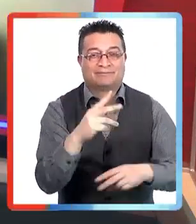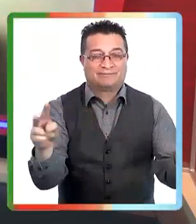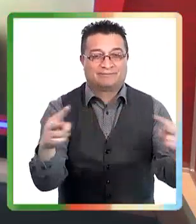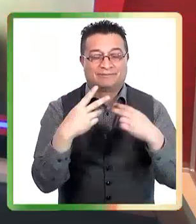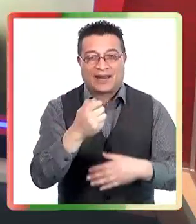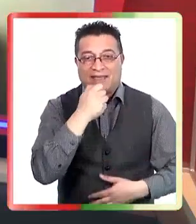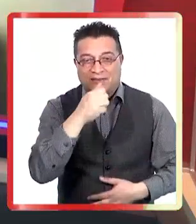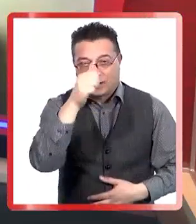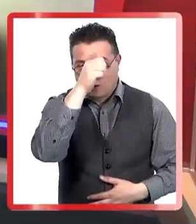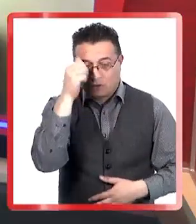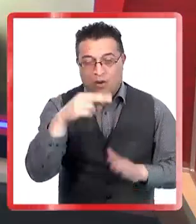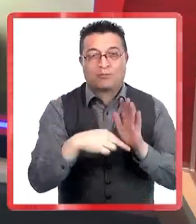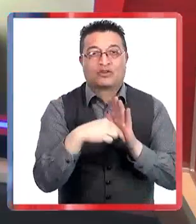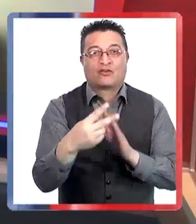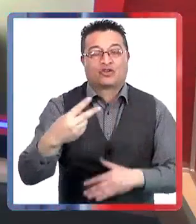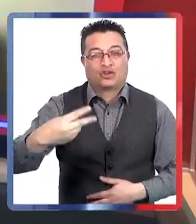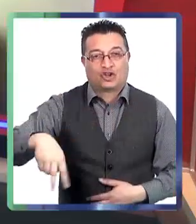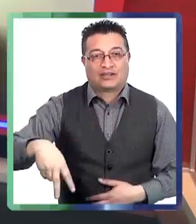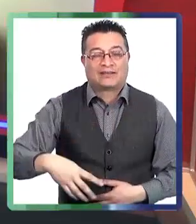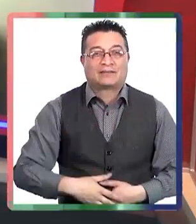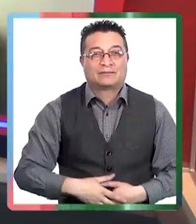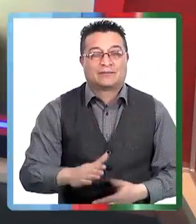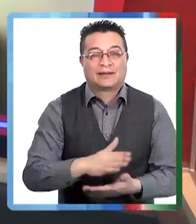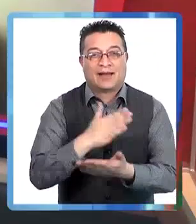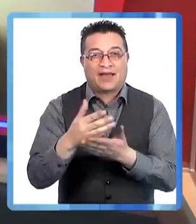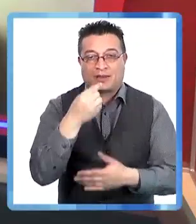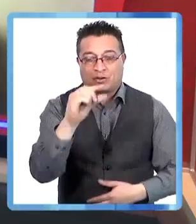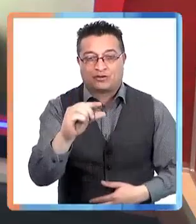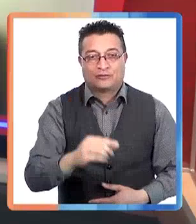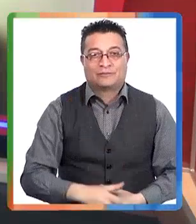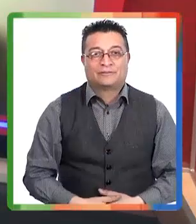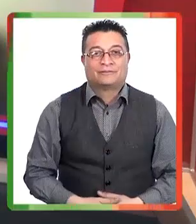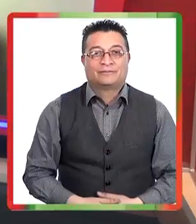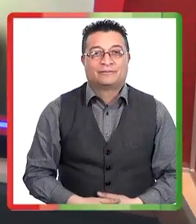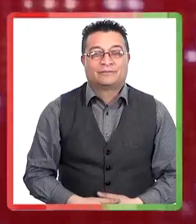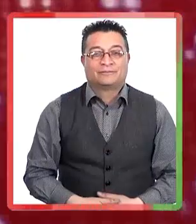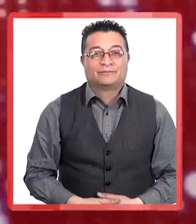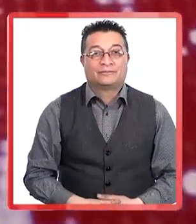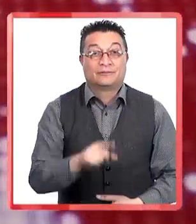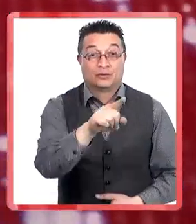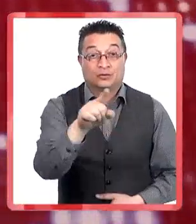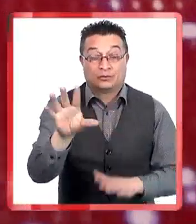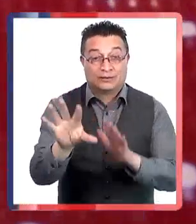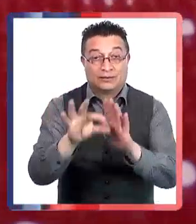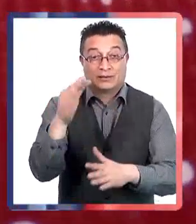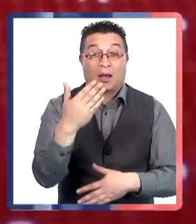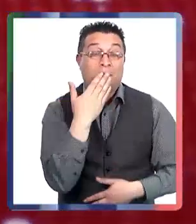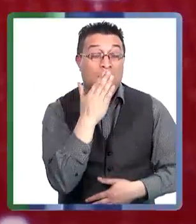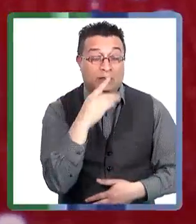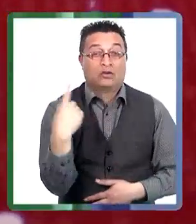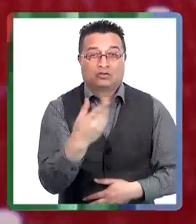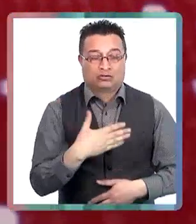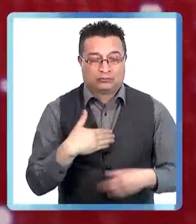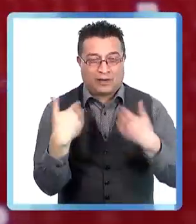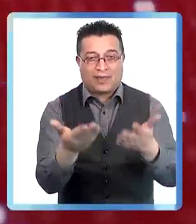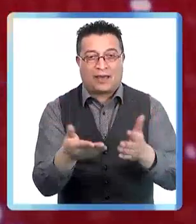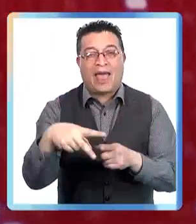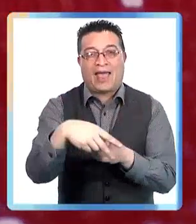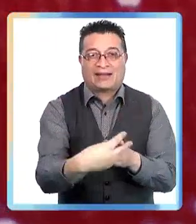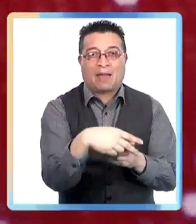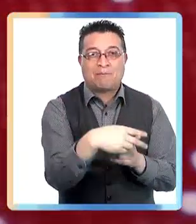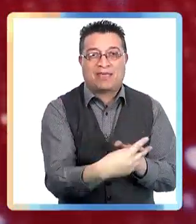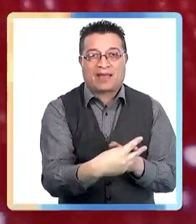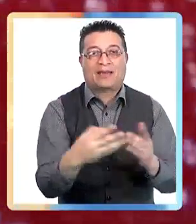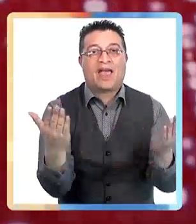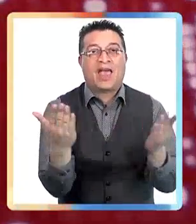acompañarnos en la entrevista del domingo de Portavoz Noticias. Hasta pronto. Tú eliges la especialidad, nosotros te damos las